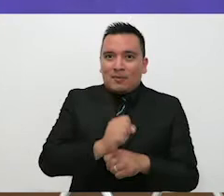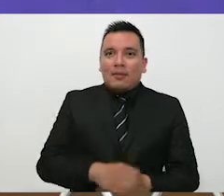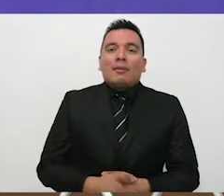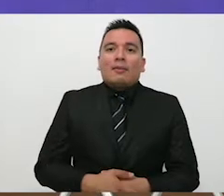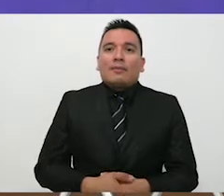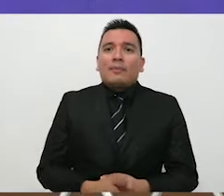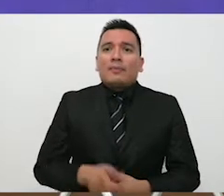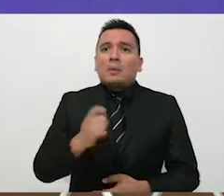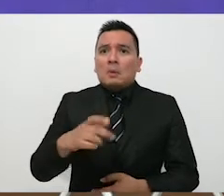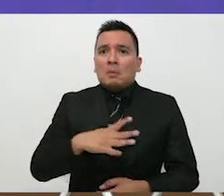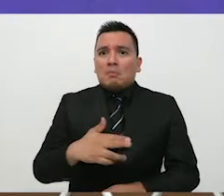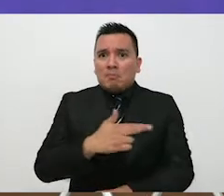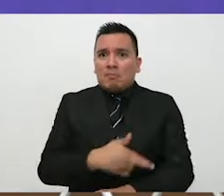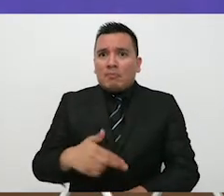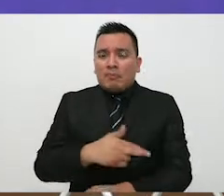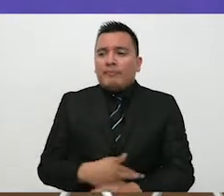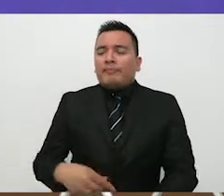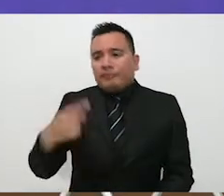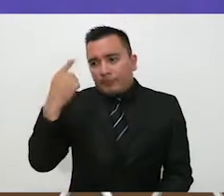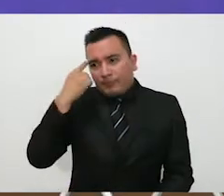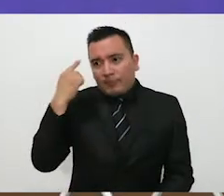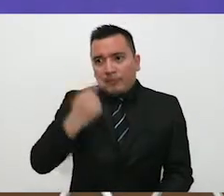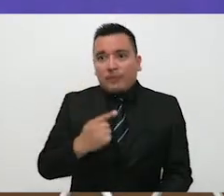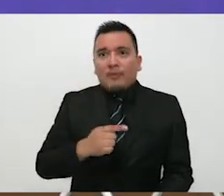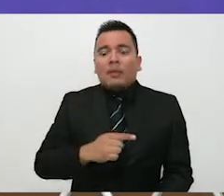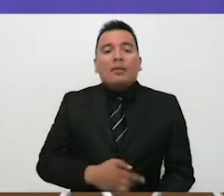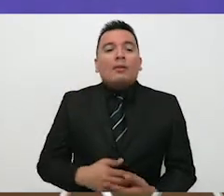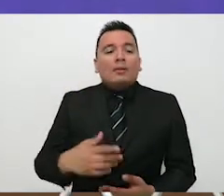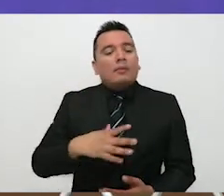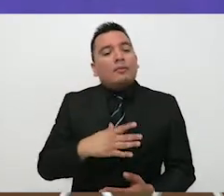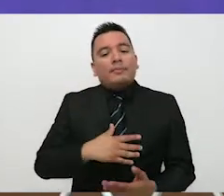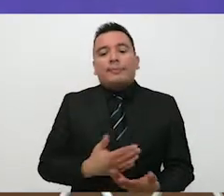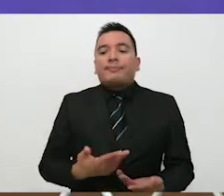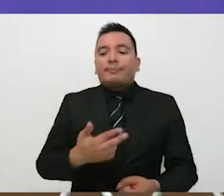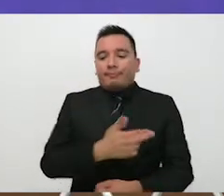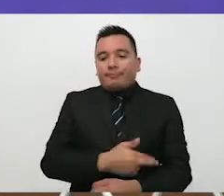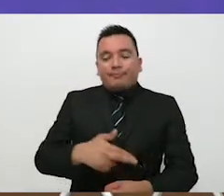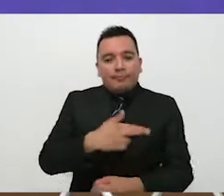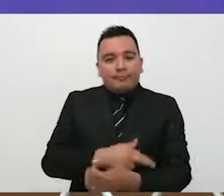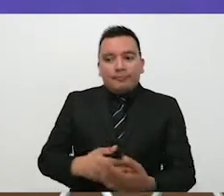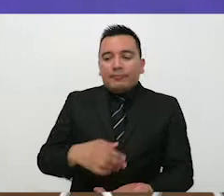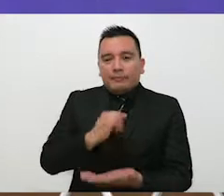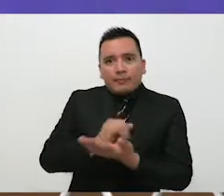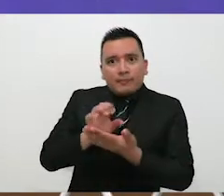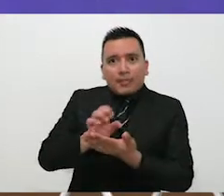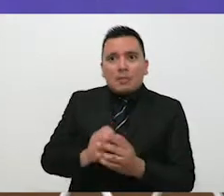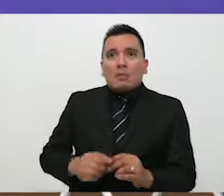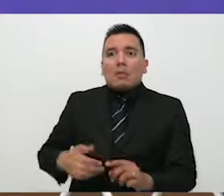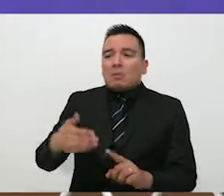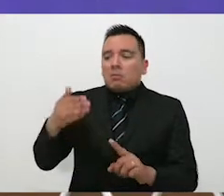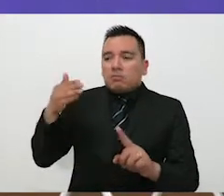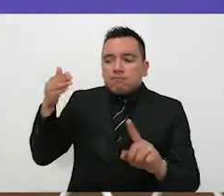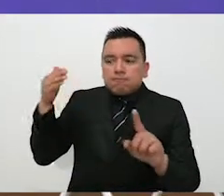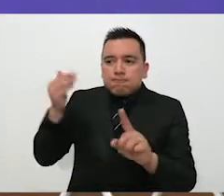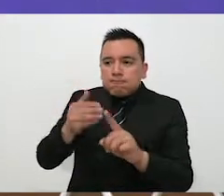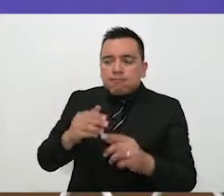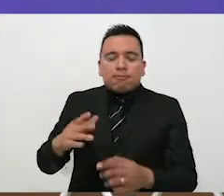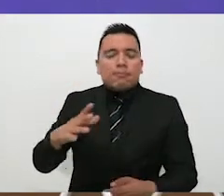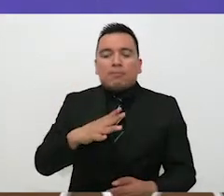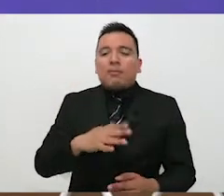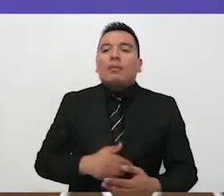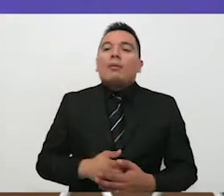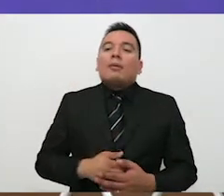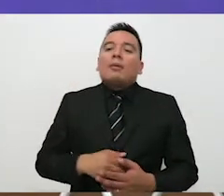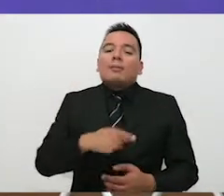programa en el que todos los programas del Instituto Electoral de Coahuila están enmarcados en la ENCÍVICA, en la Estrategia Nacional de